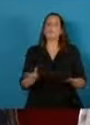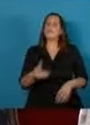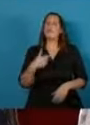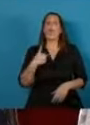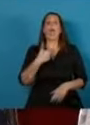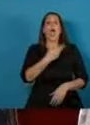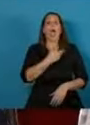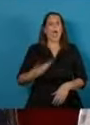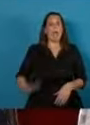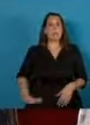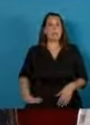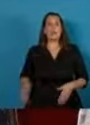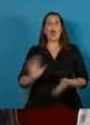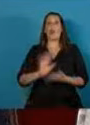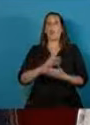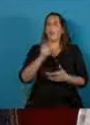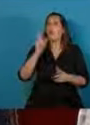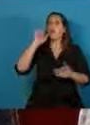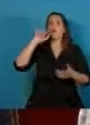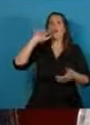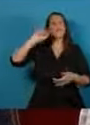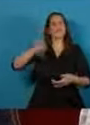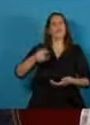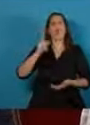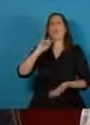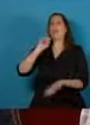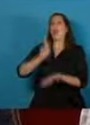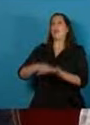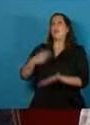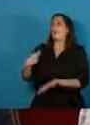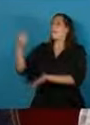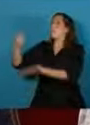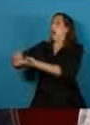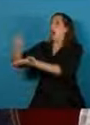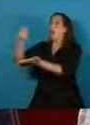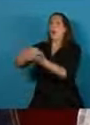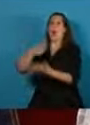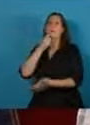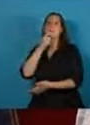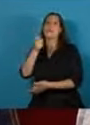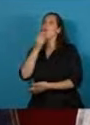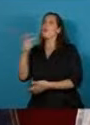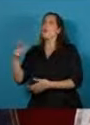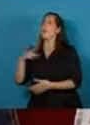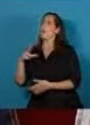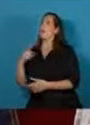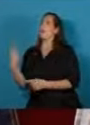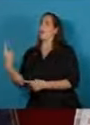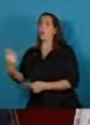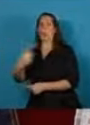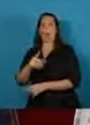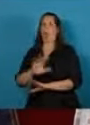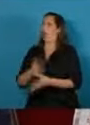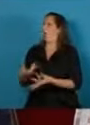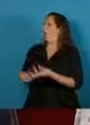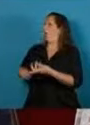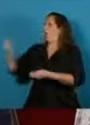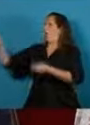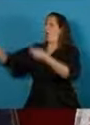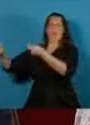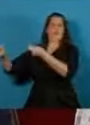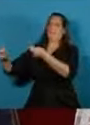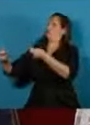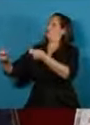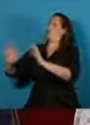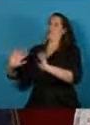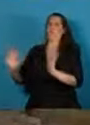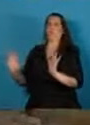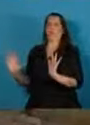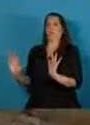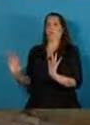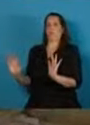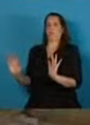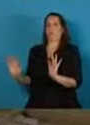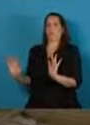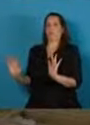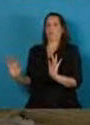financiar programas individuales de periodistas solo se destinará solo